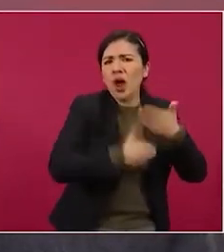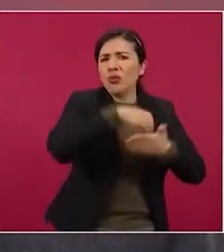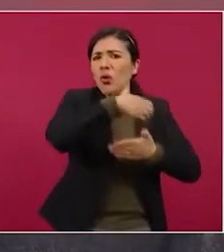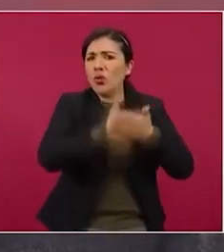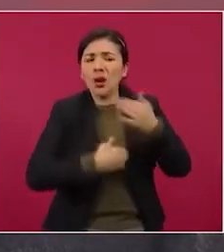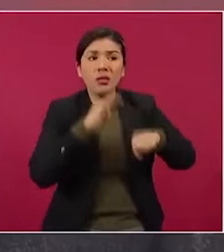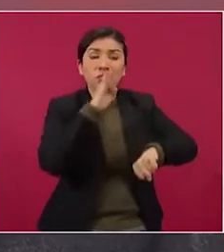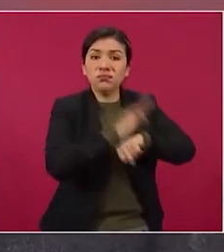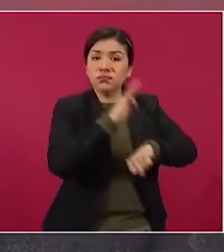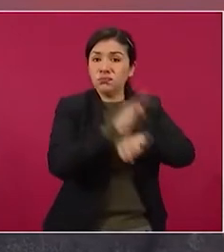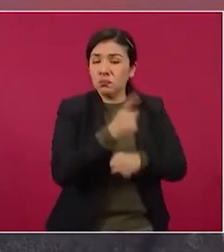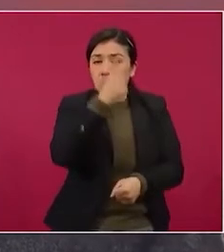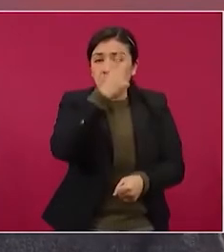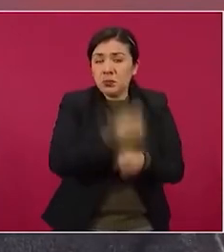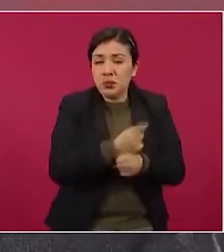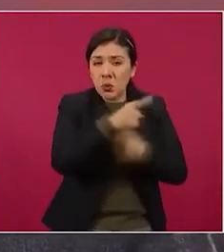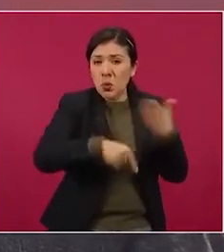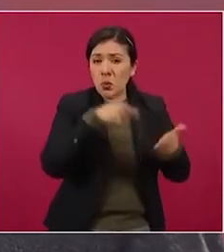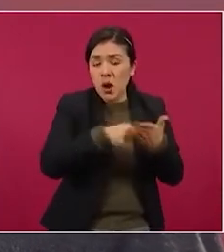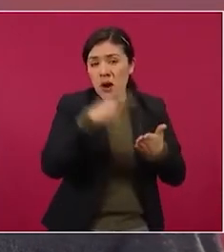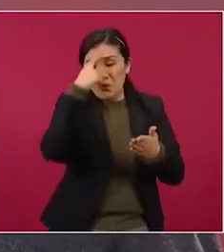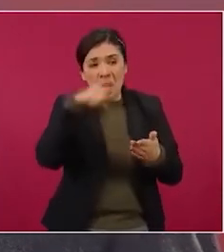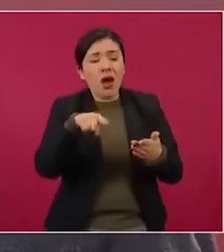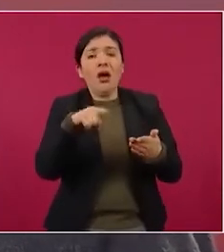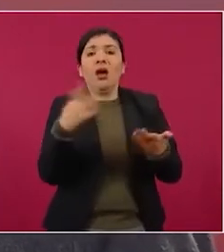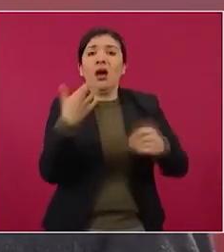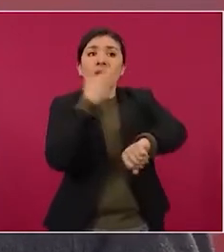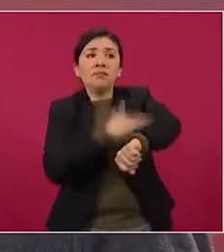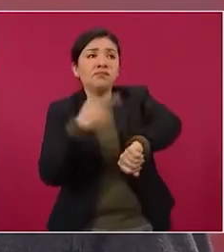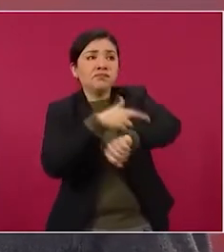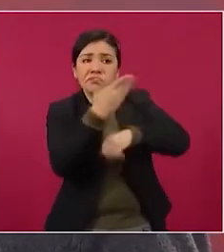por asignación directa